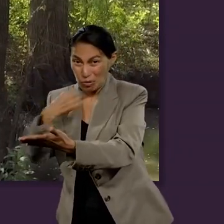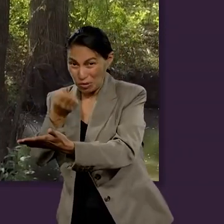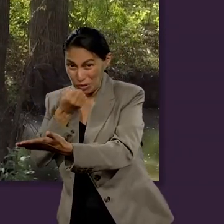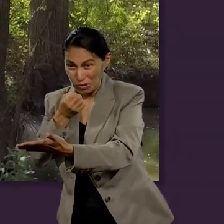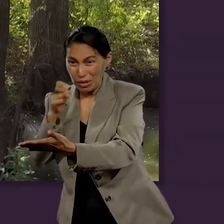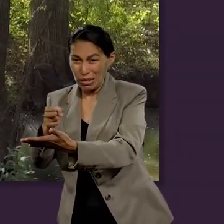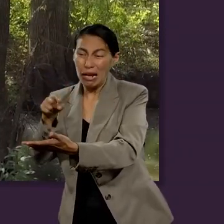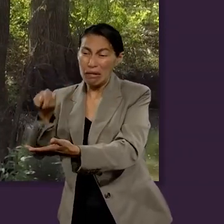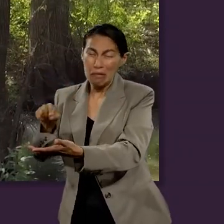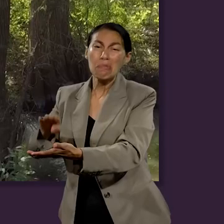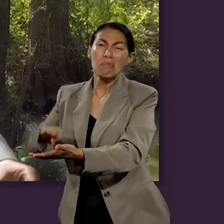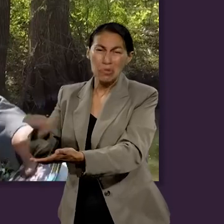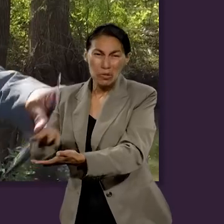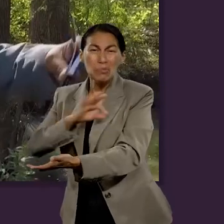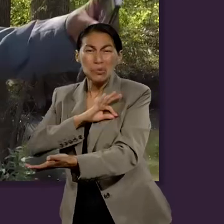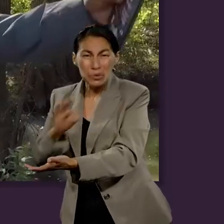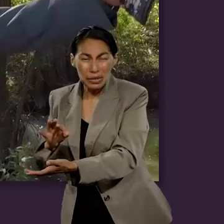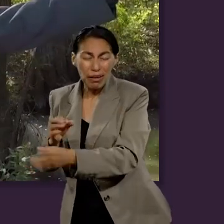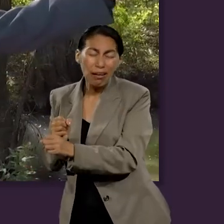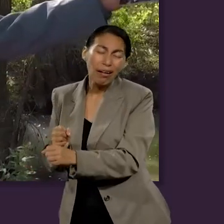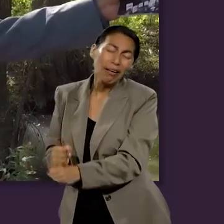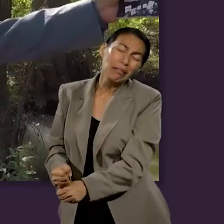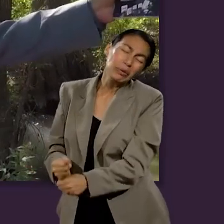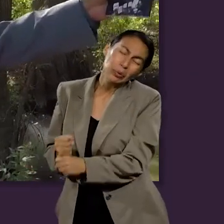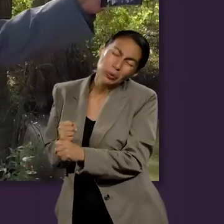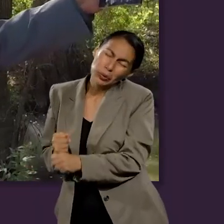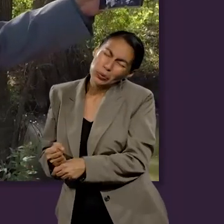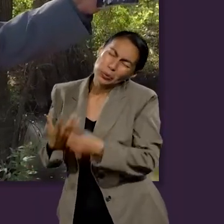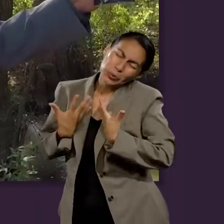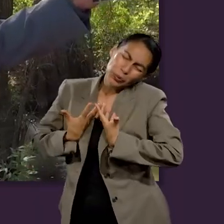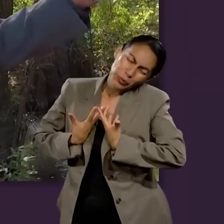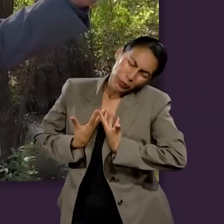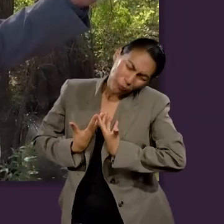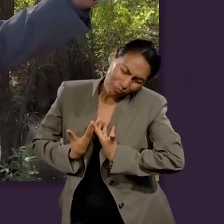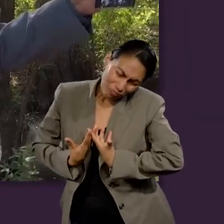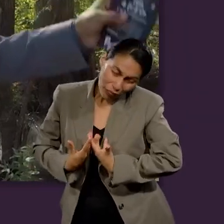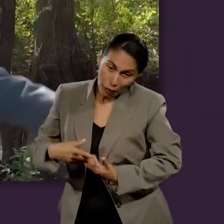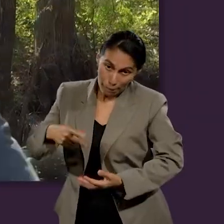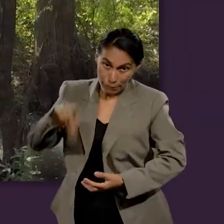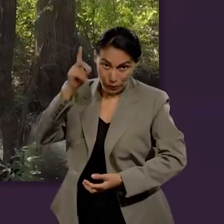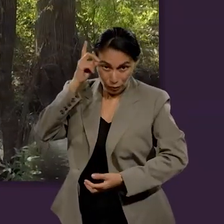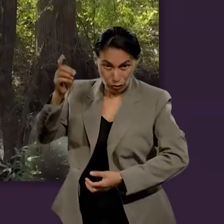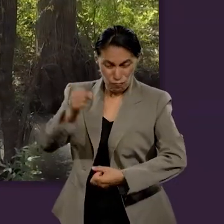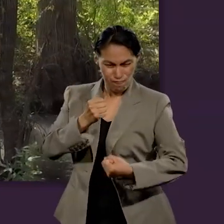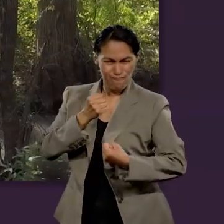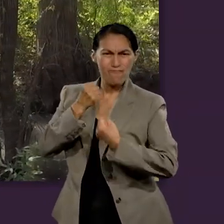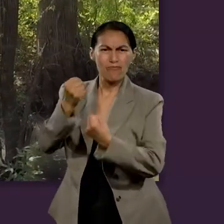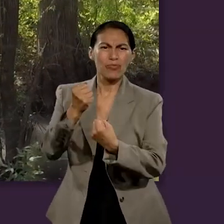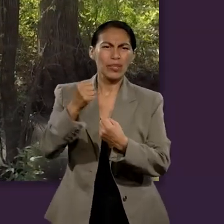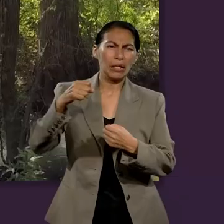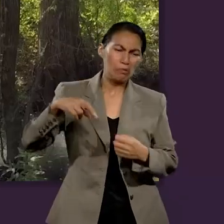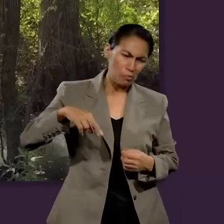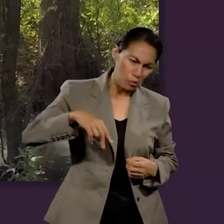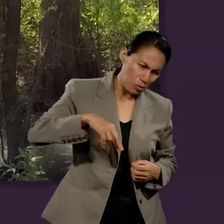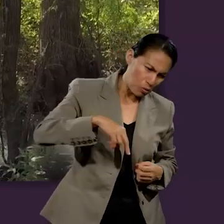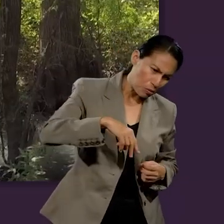en el Calvario, levantado ante la vista de todos, porque Jesús levantado es un imán, se consumó el intercambio. Y en el día del